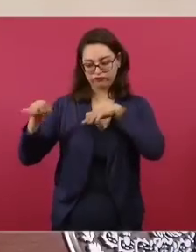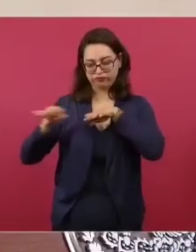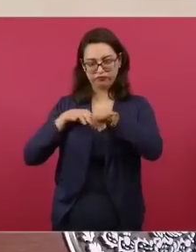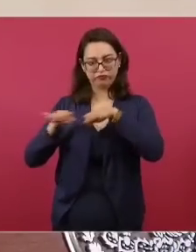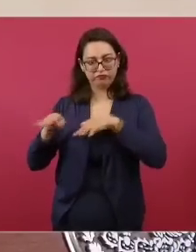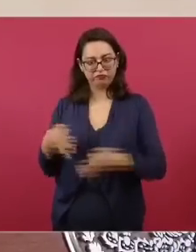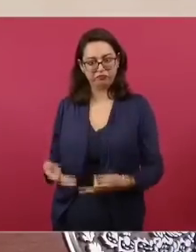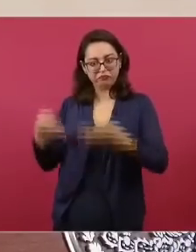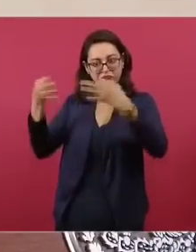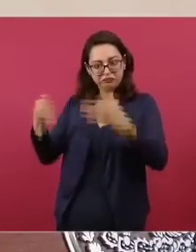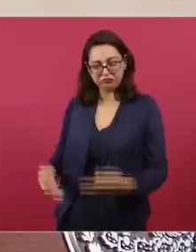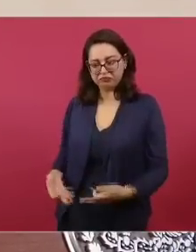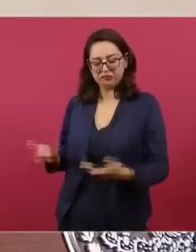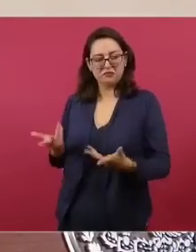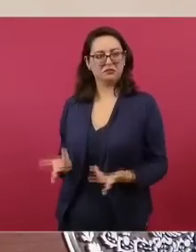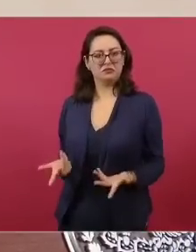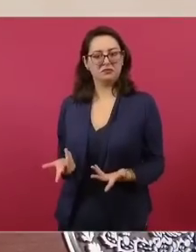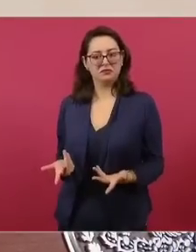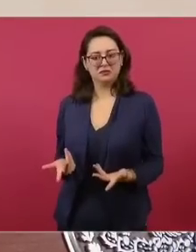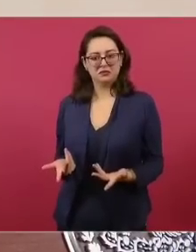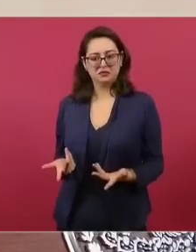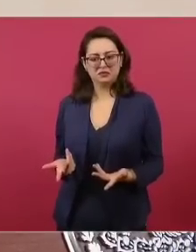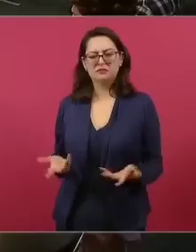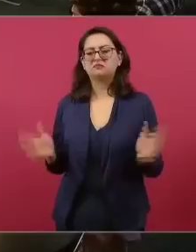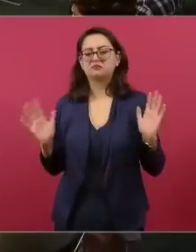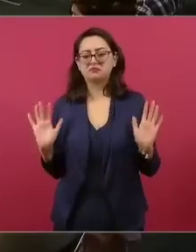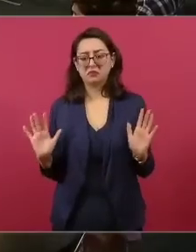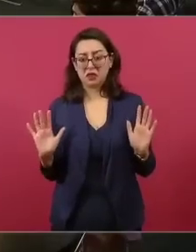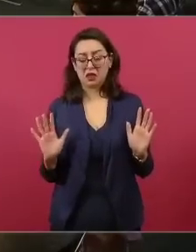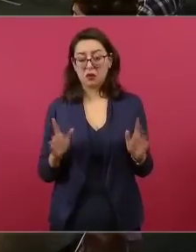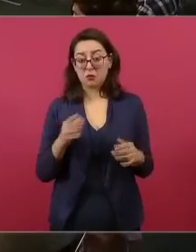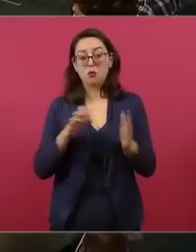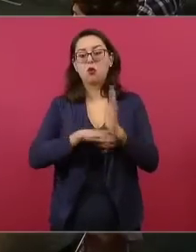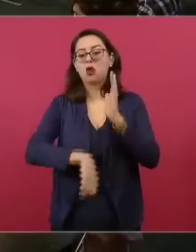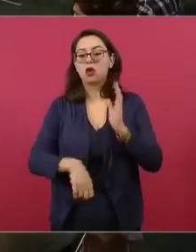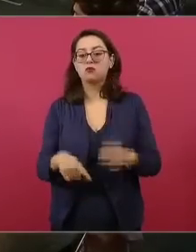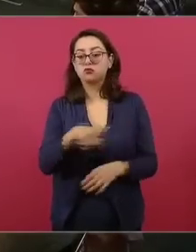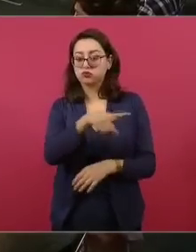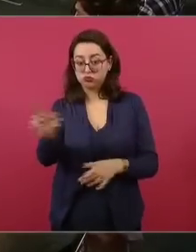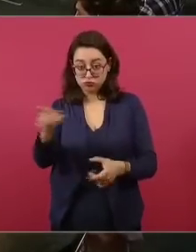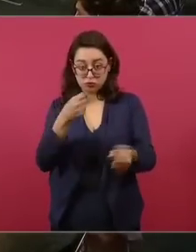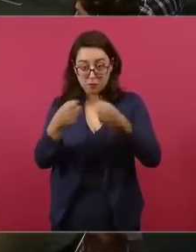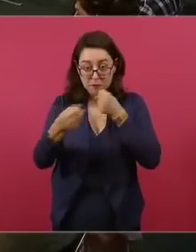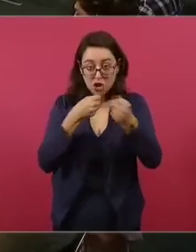es como el oficio de ustedes, a ver que cualquiera haga una nota.